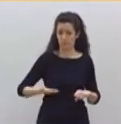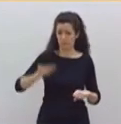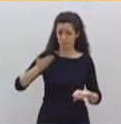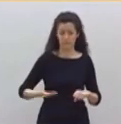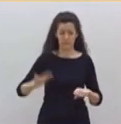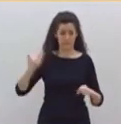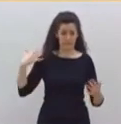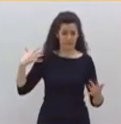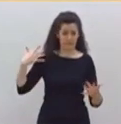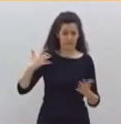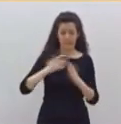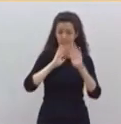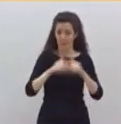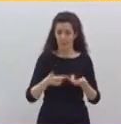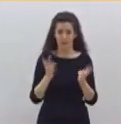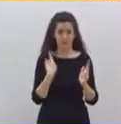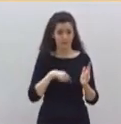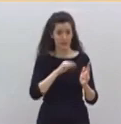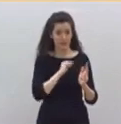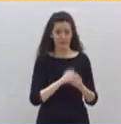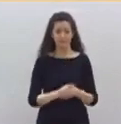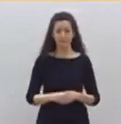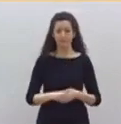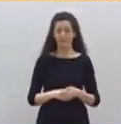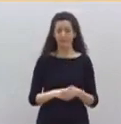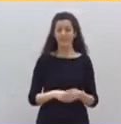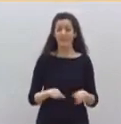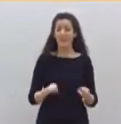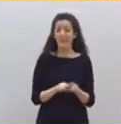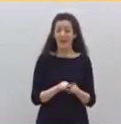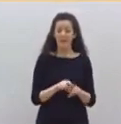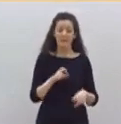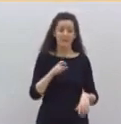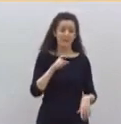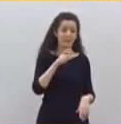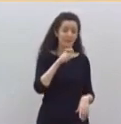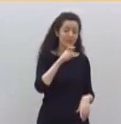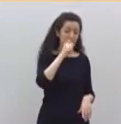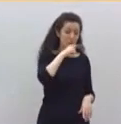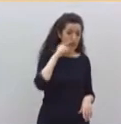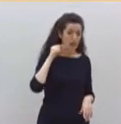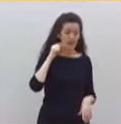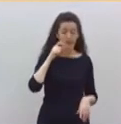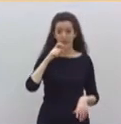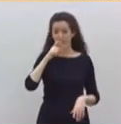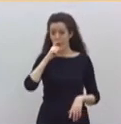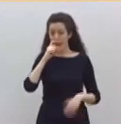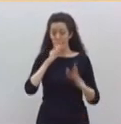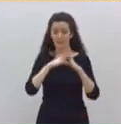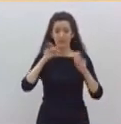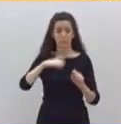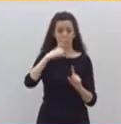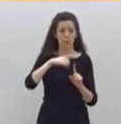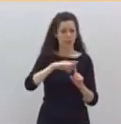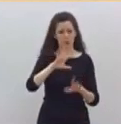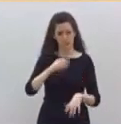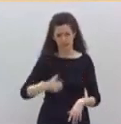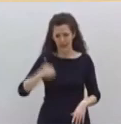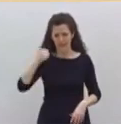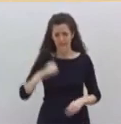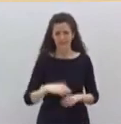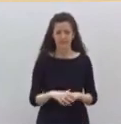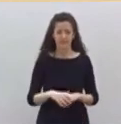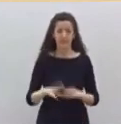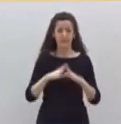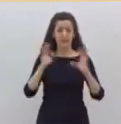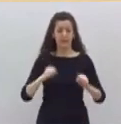España. Más que Aznar a González en el pacto de Toledo. Más que Zapatero a Aznar en el pacto antiterrorista. Más que Rajoy